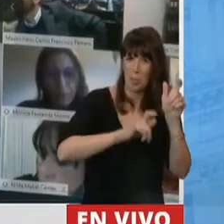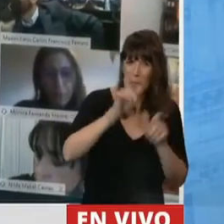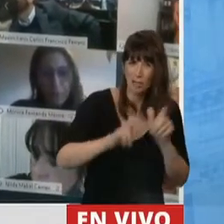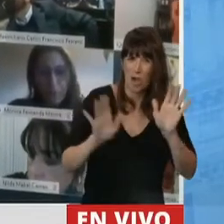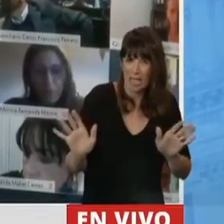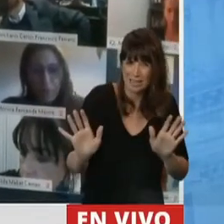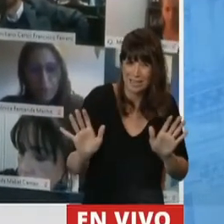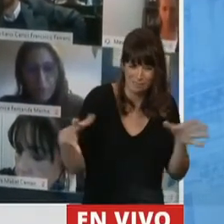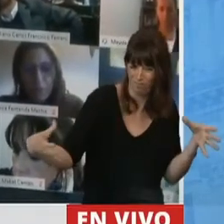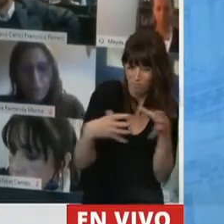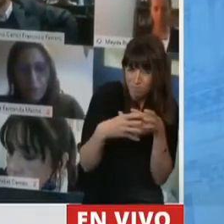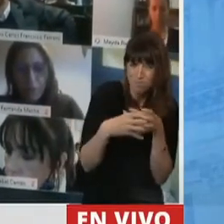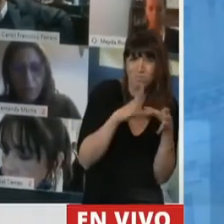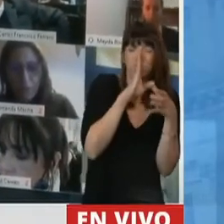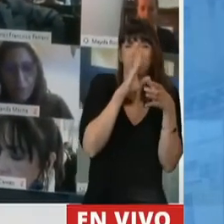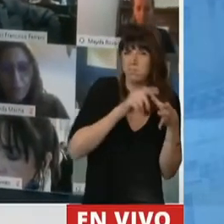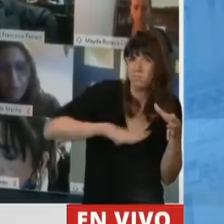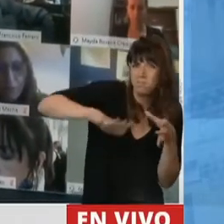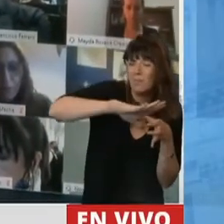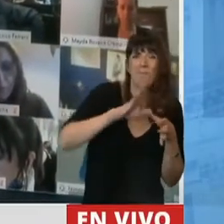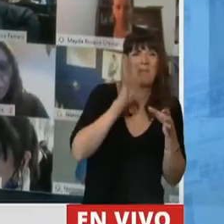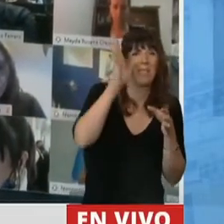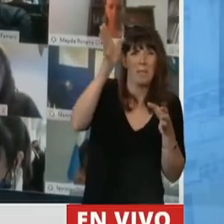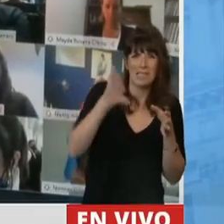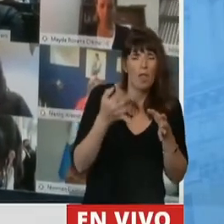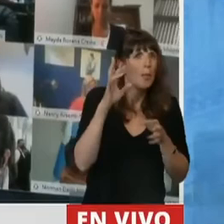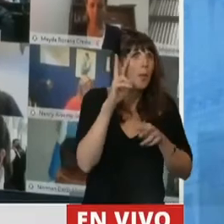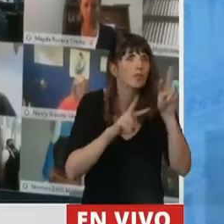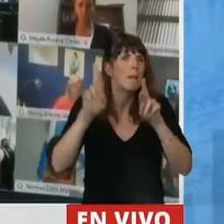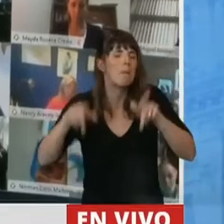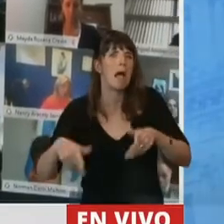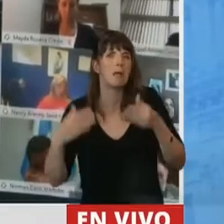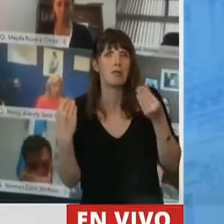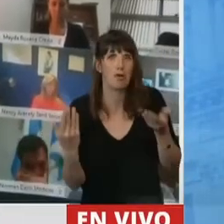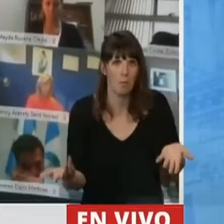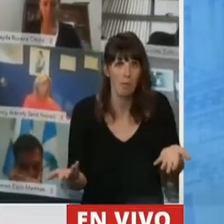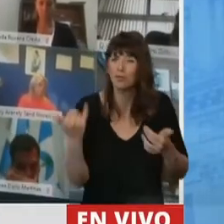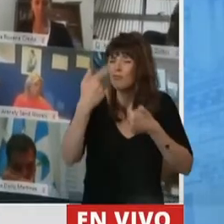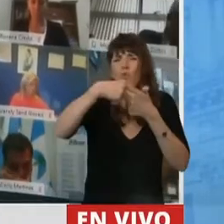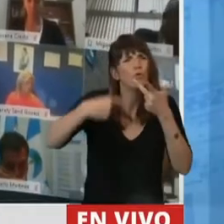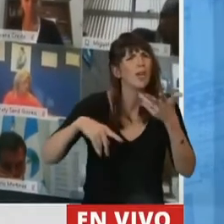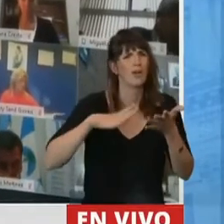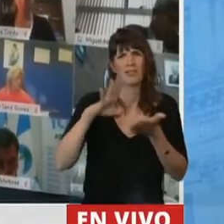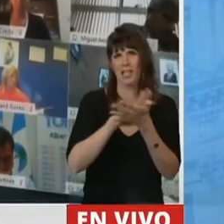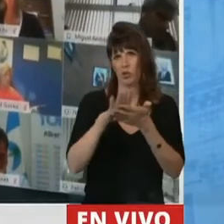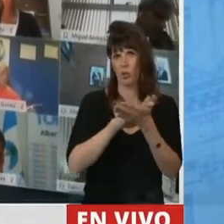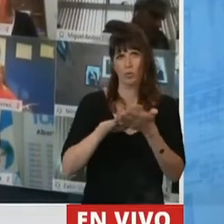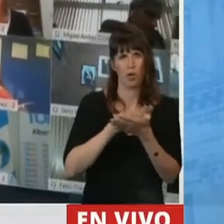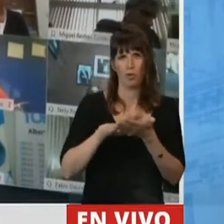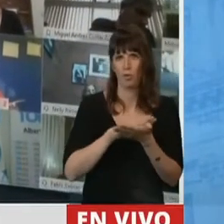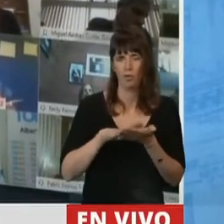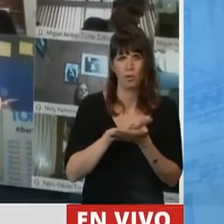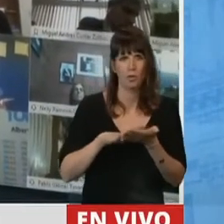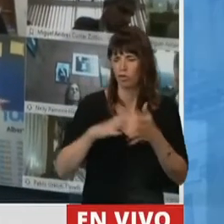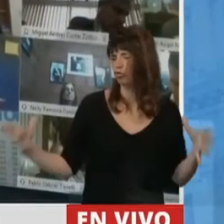hacinamiento y de concentración alrededor de una ciudad. Entonces, hay una cantidad de desafíos enormes, señor Presidente,